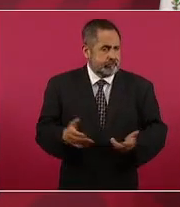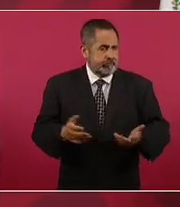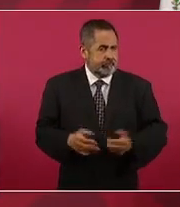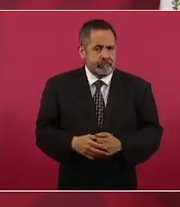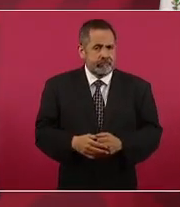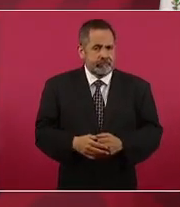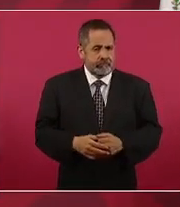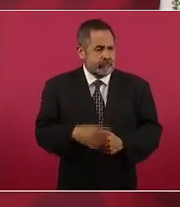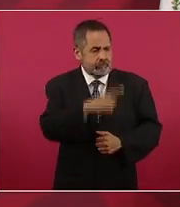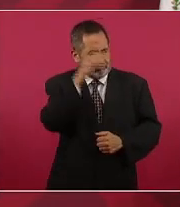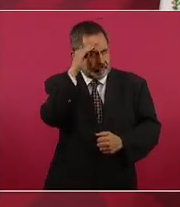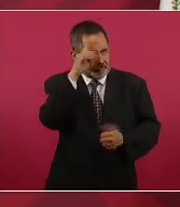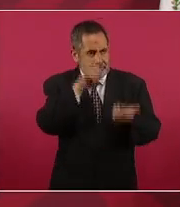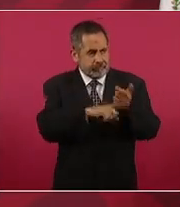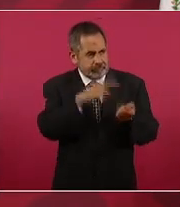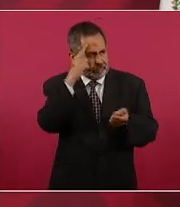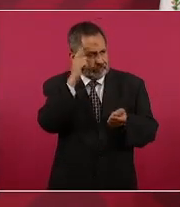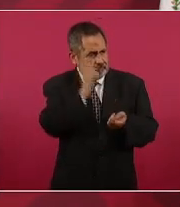qué están pensando